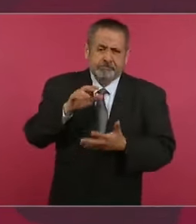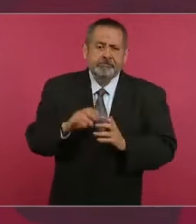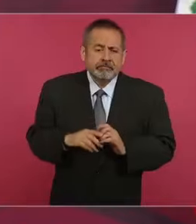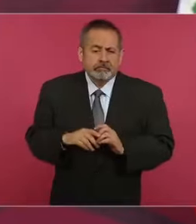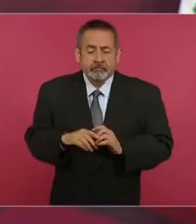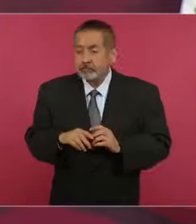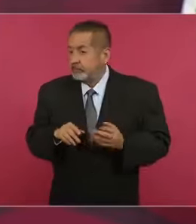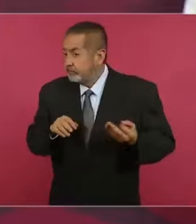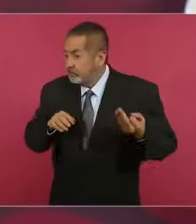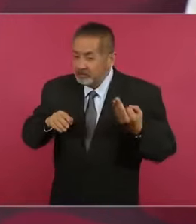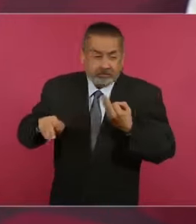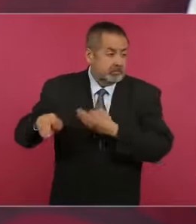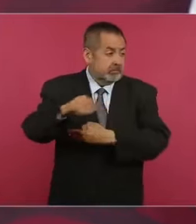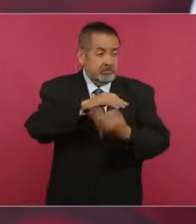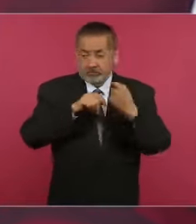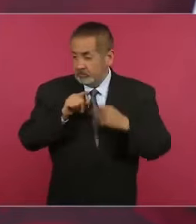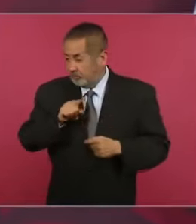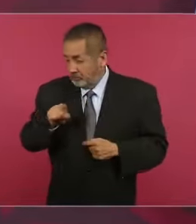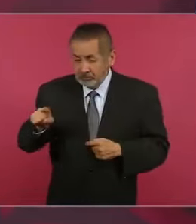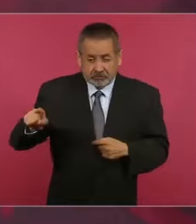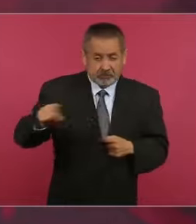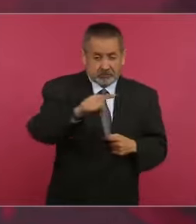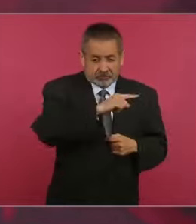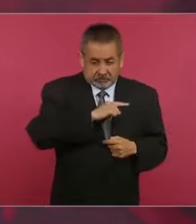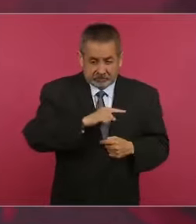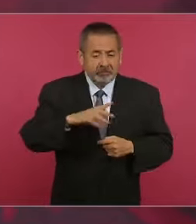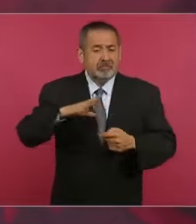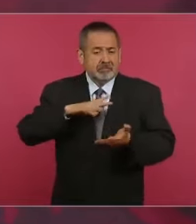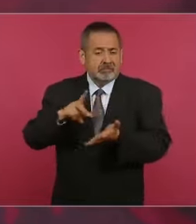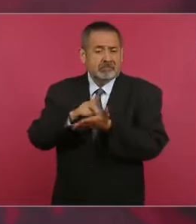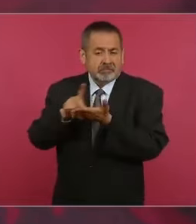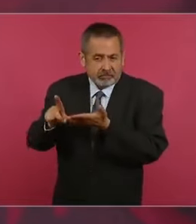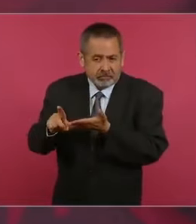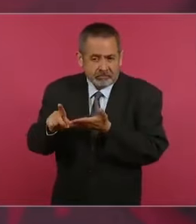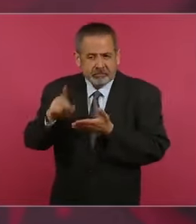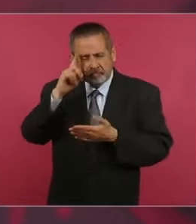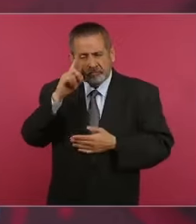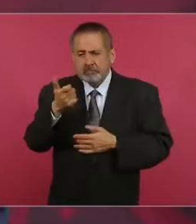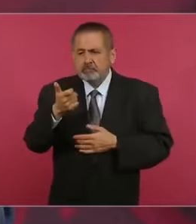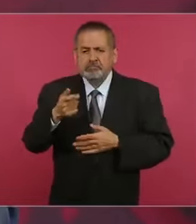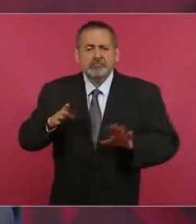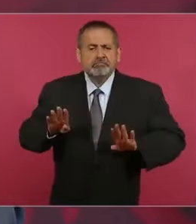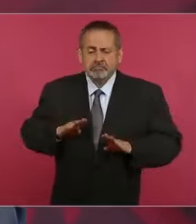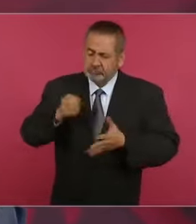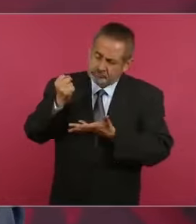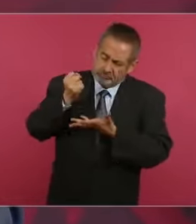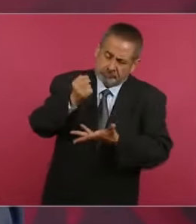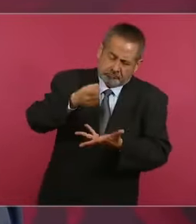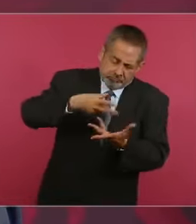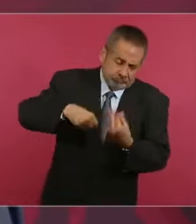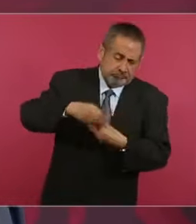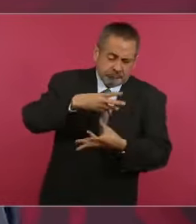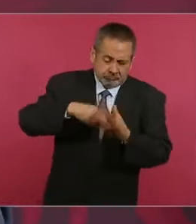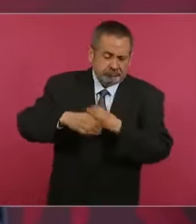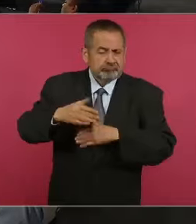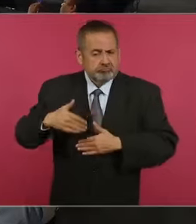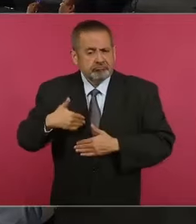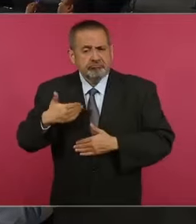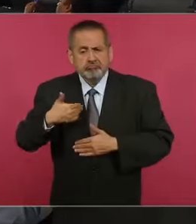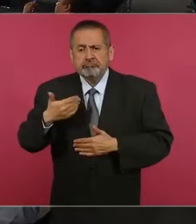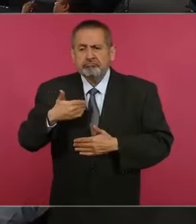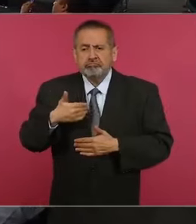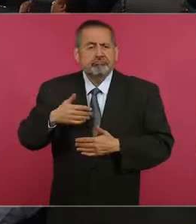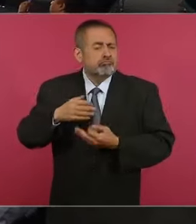a recibir beneficios del presupuesto, todos.